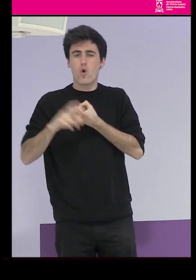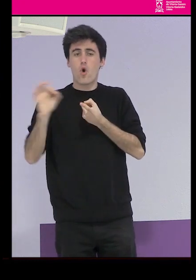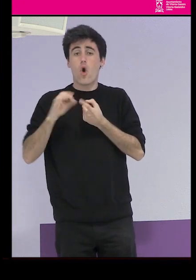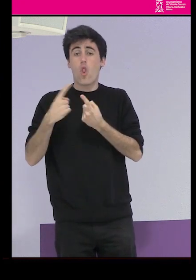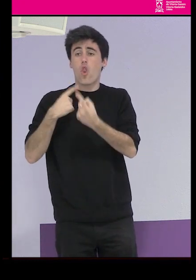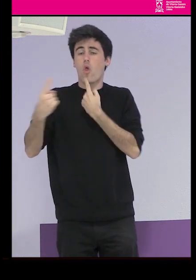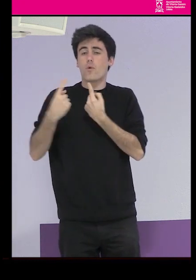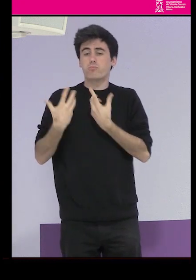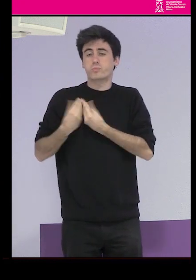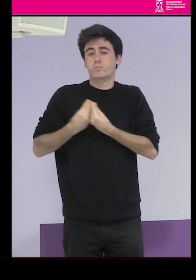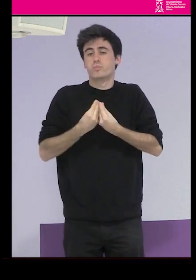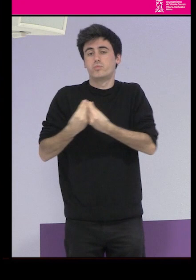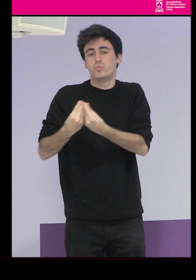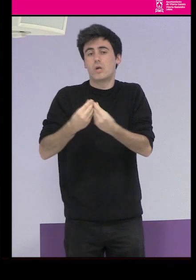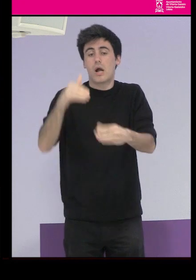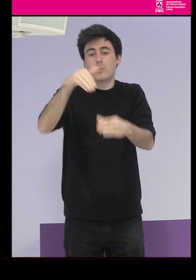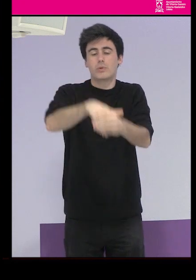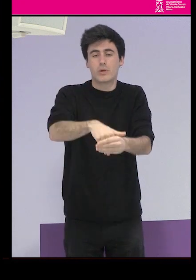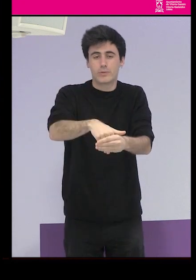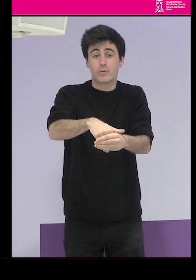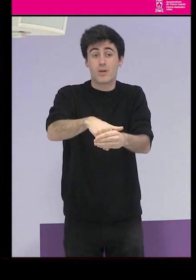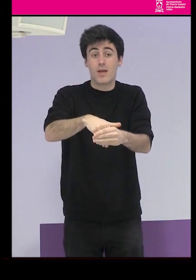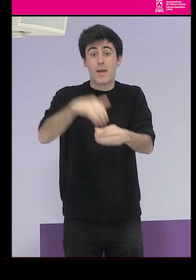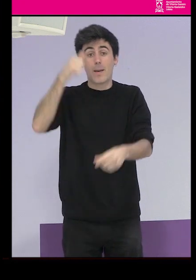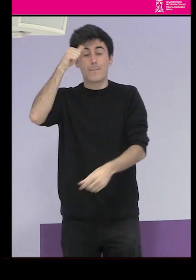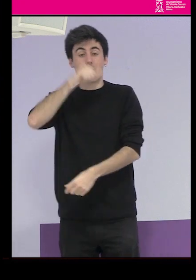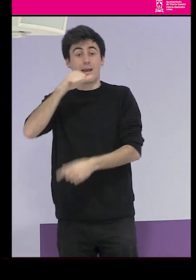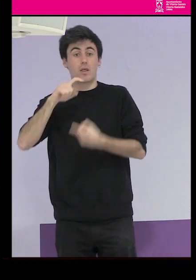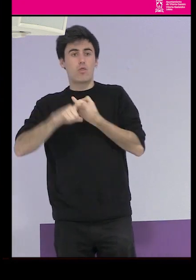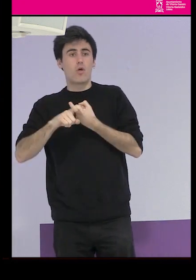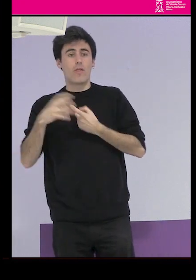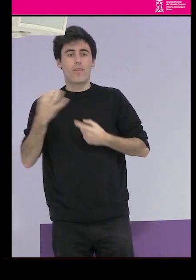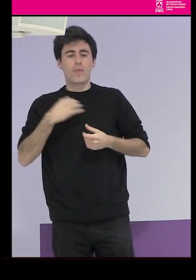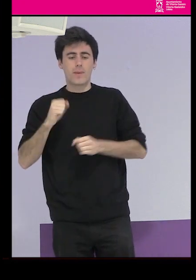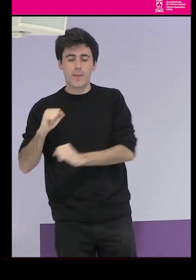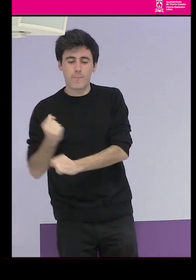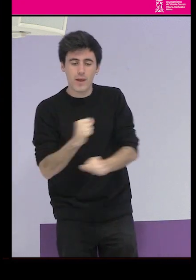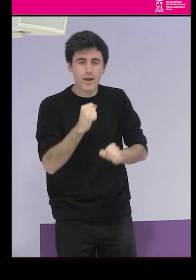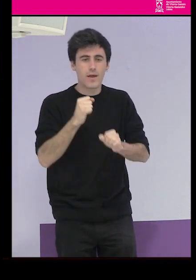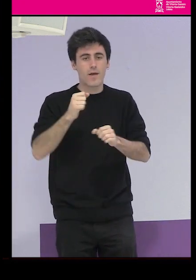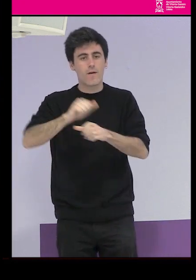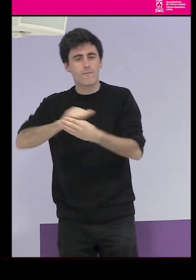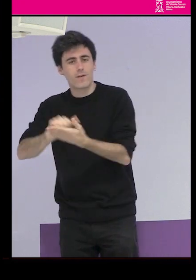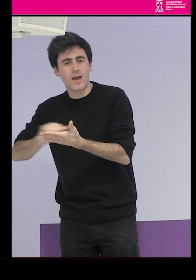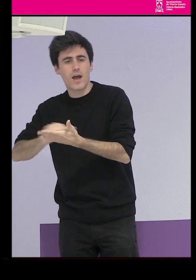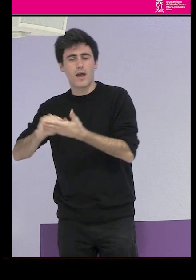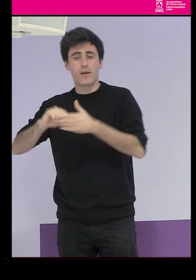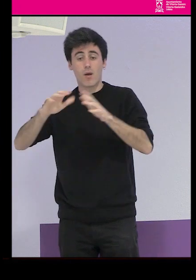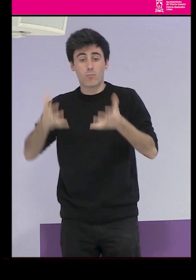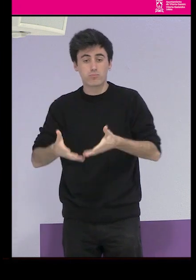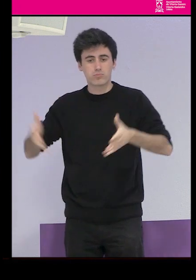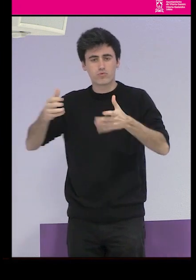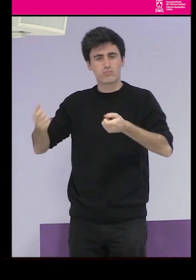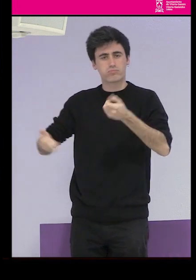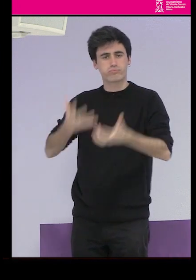iban a votar y el marido tiene que barrer, fregar, guisar el puchero y